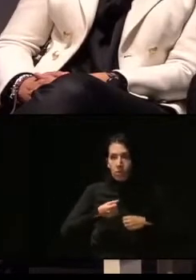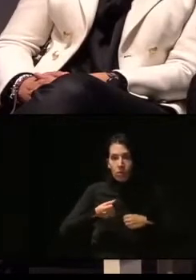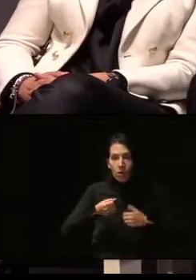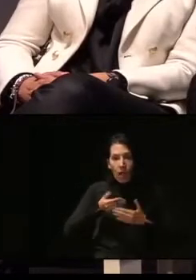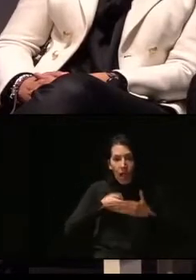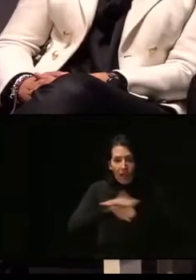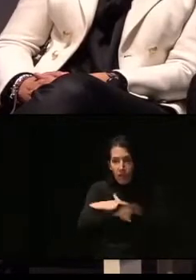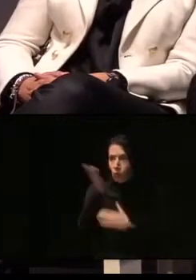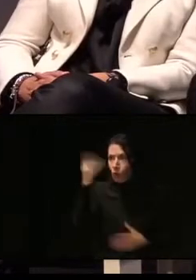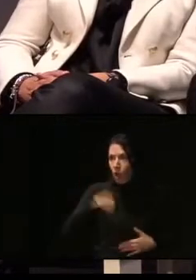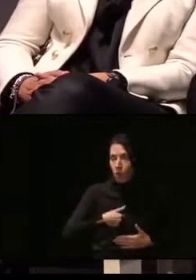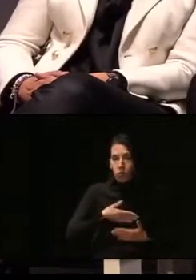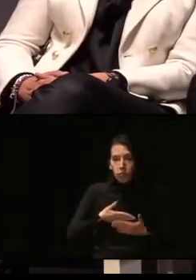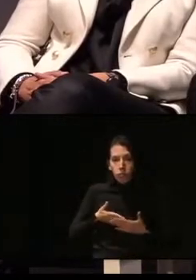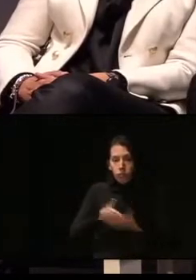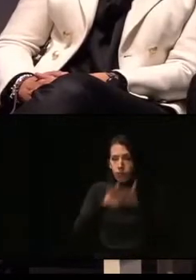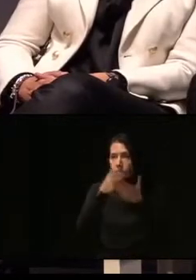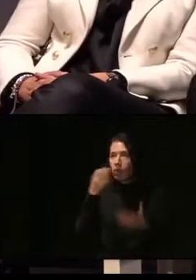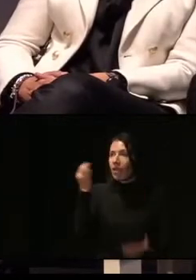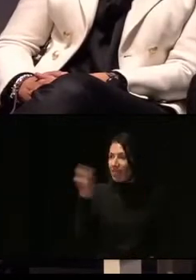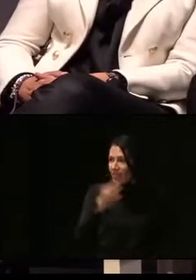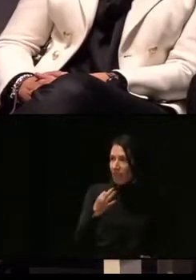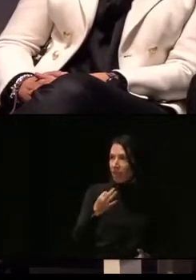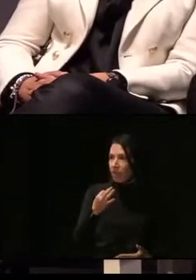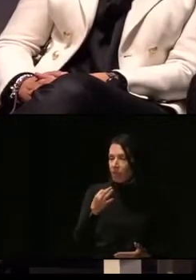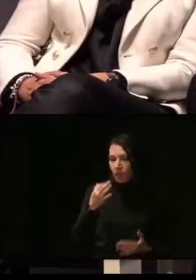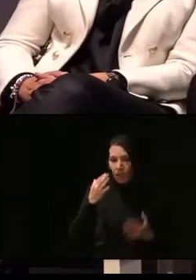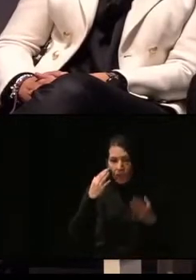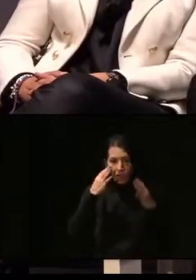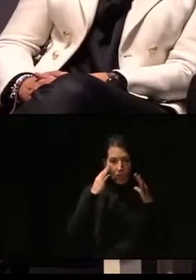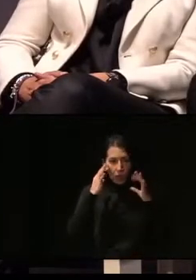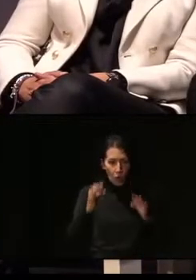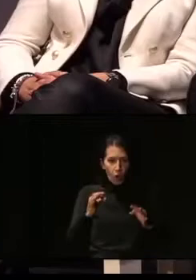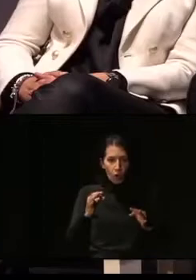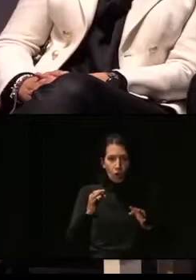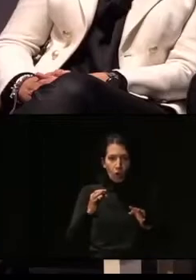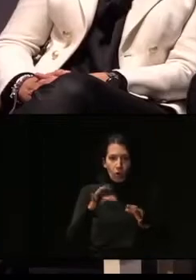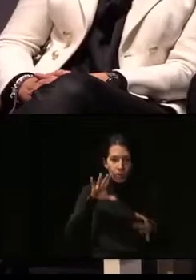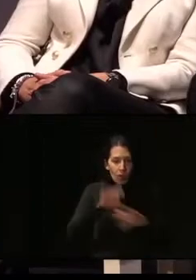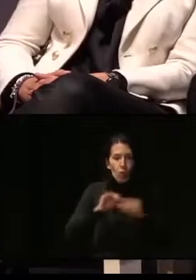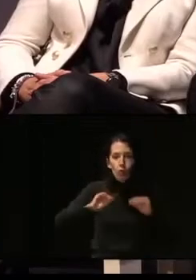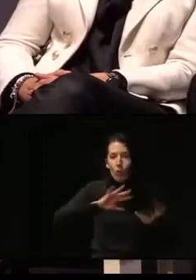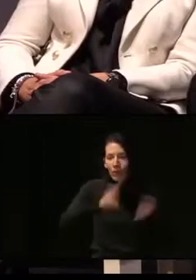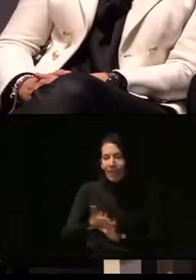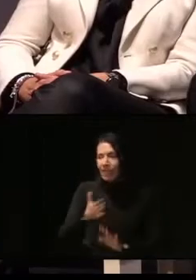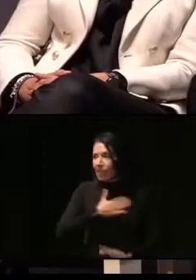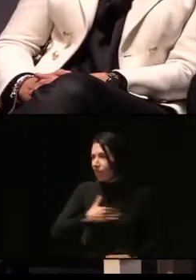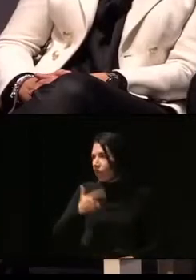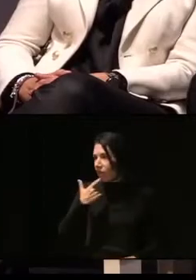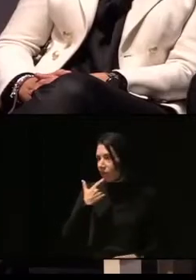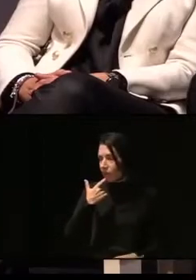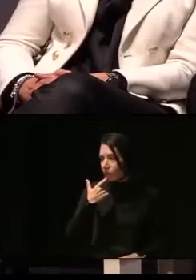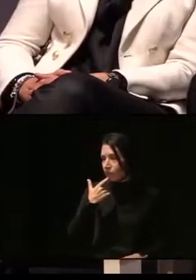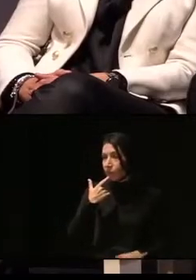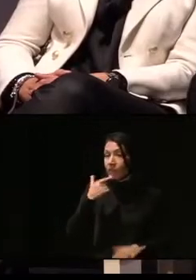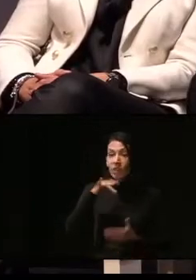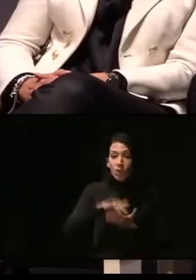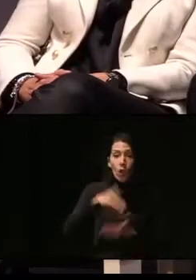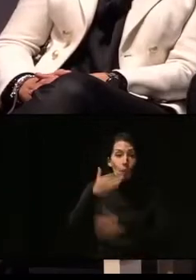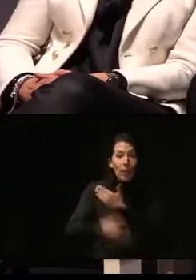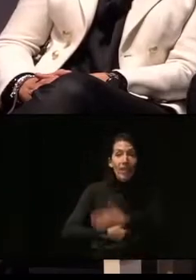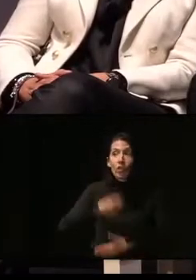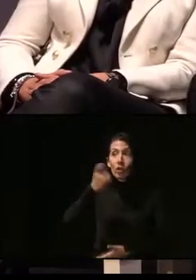que ser razonables respecto de su implementación. En fin, que ahí, en cuanto a lo que es el proceso